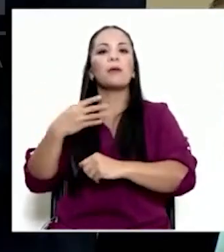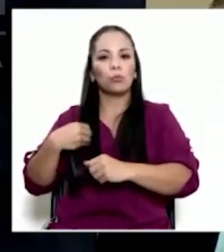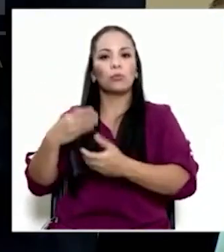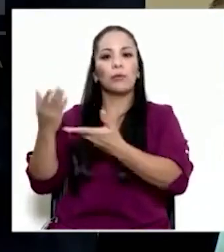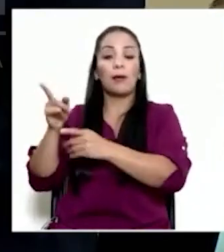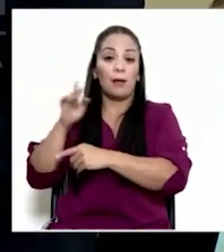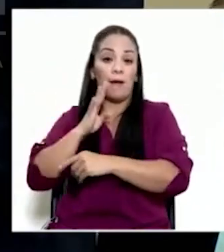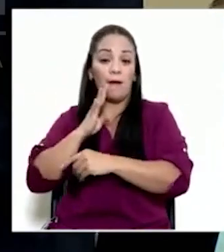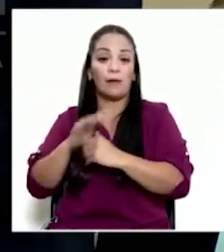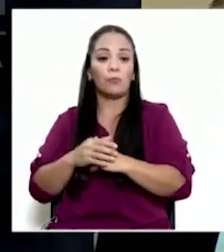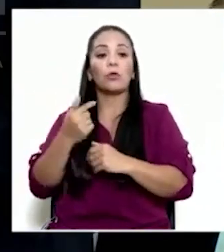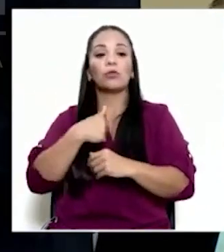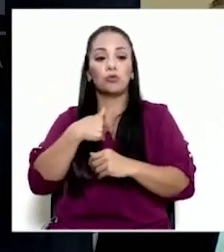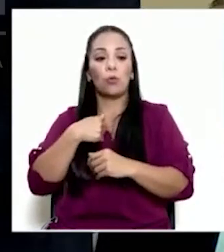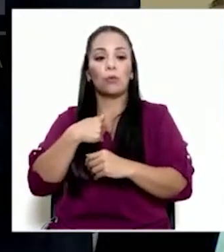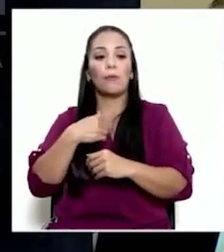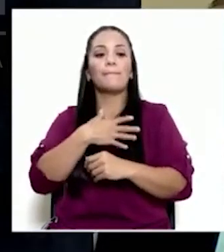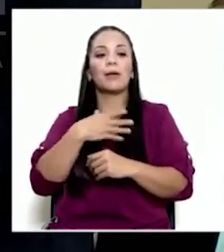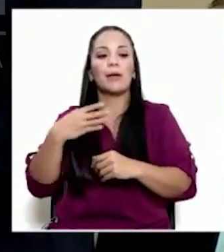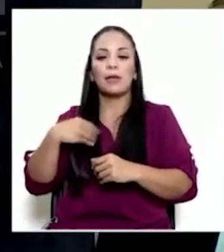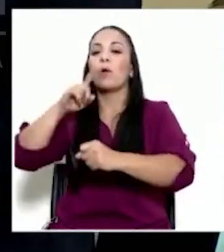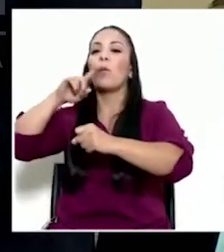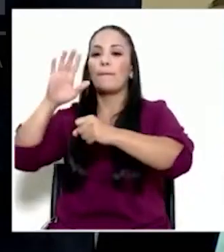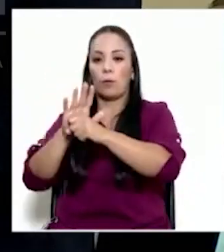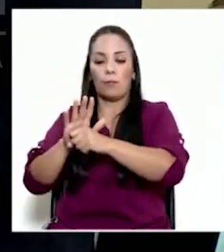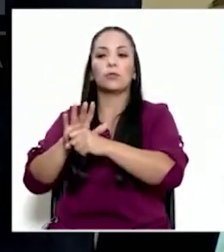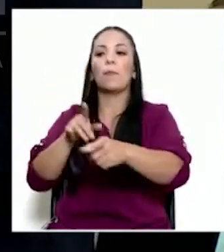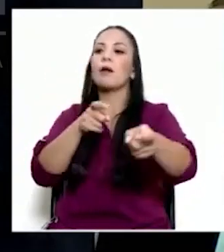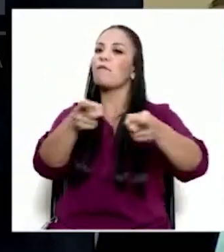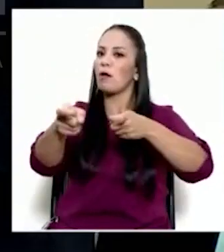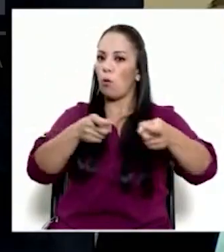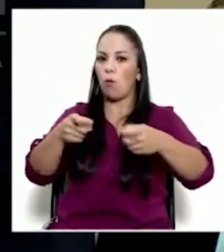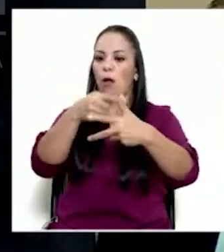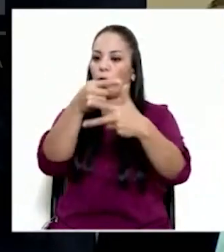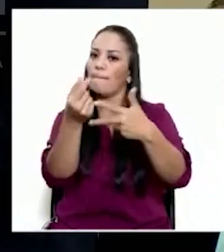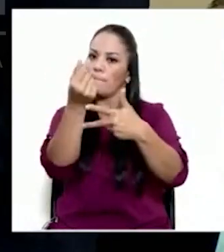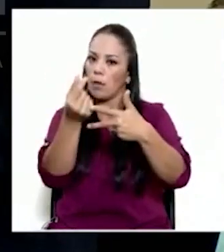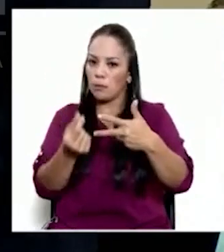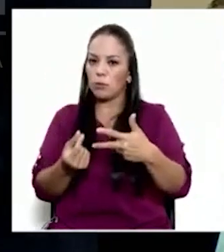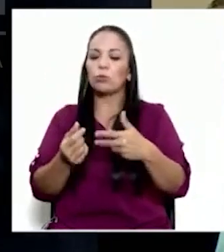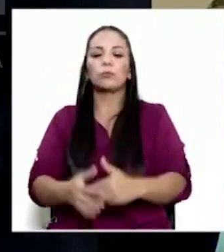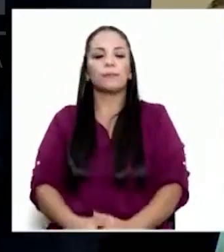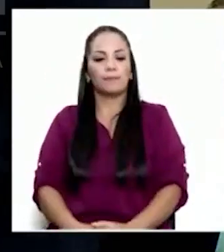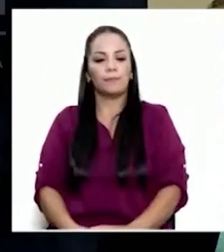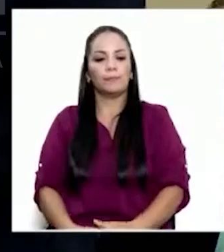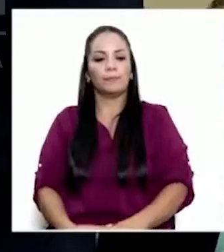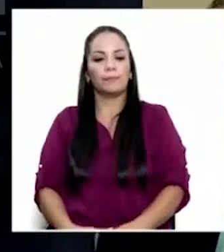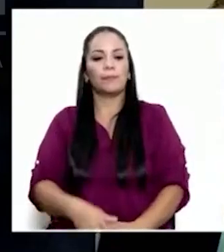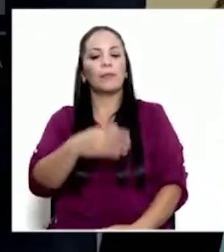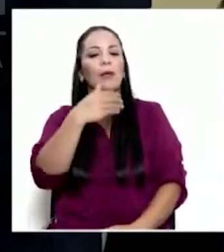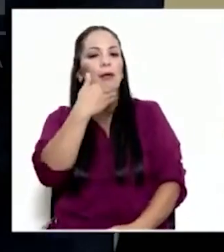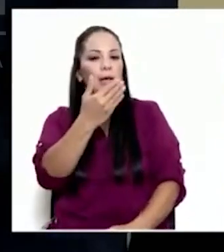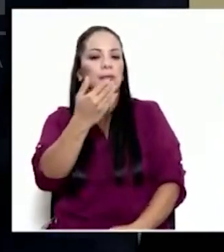palabra porque yo efectivamente me encantaría un compromiso para regular esos tres precios de los cuales le comentaba. Sí, gracias,